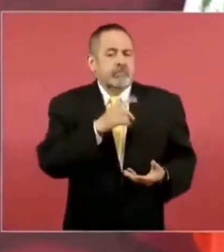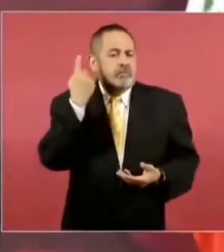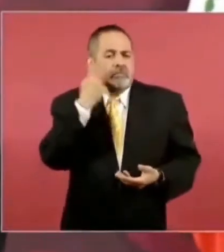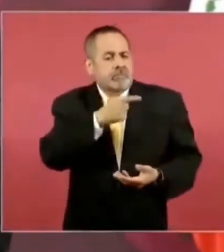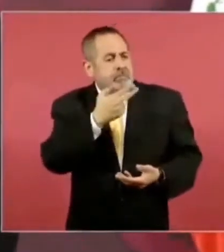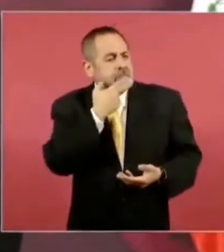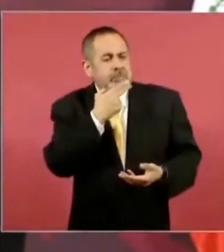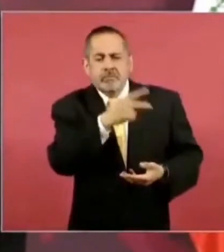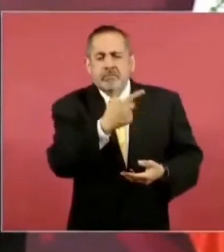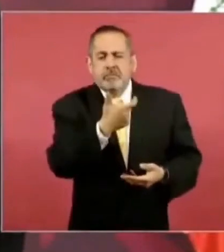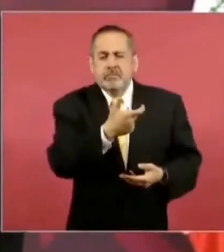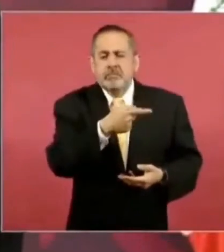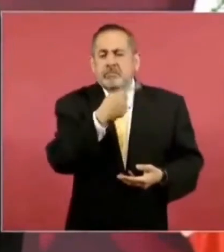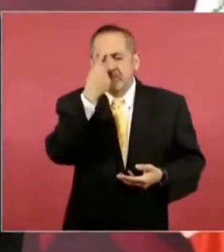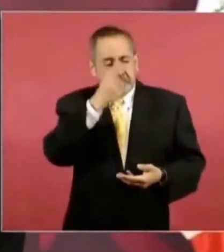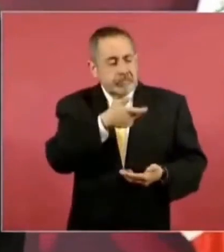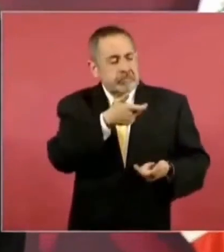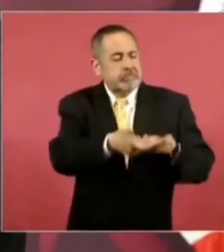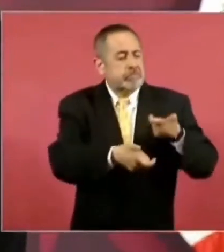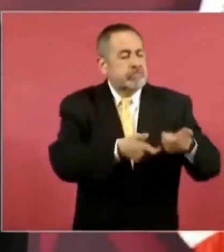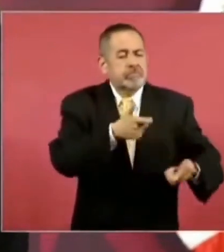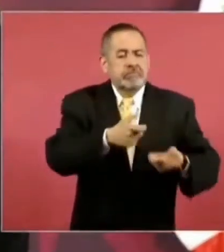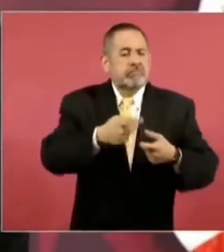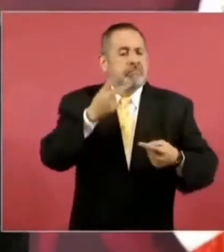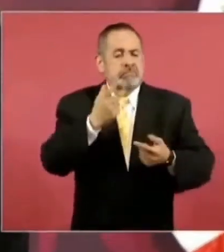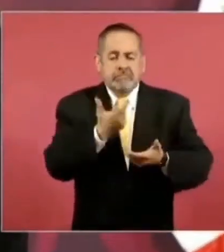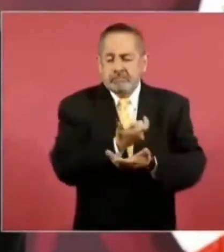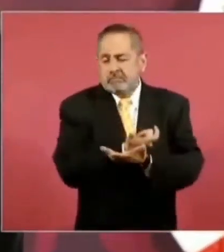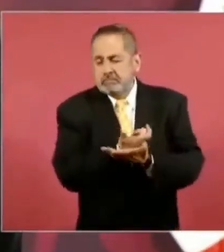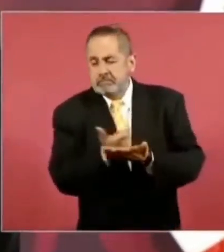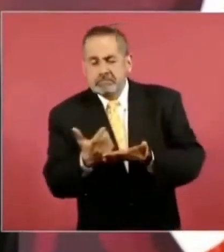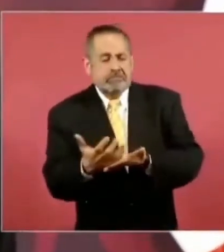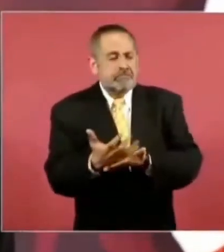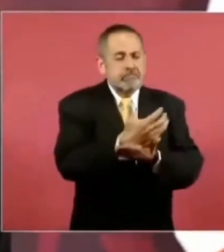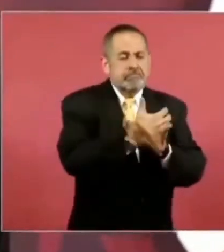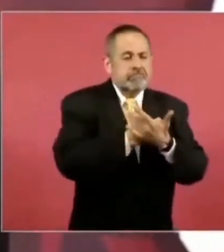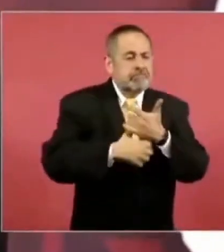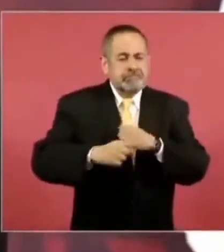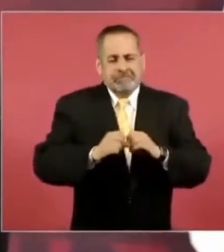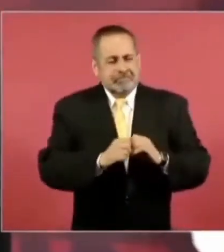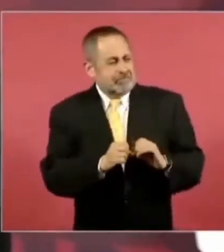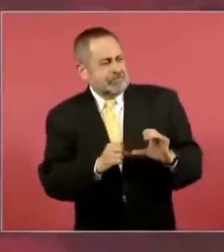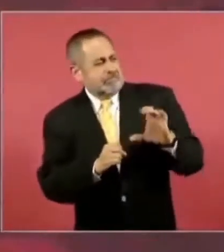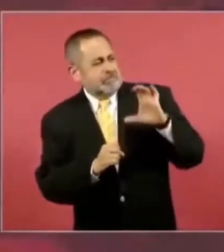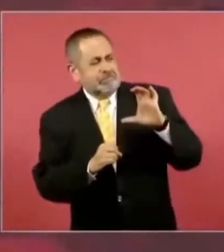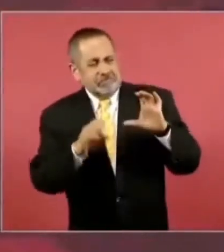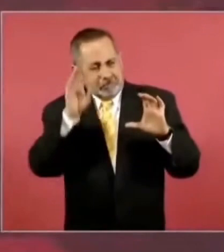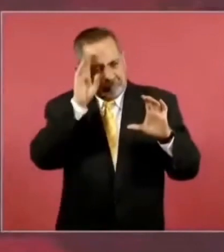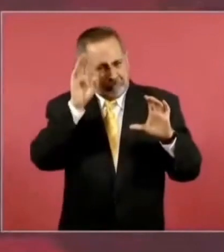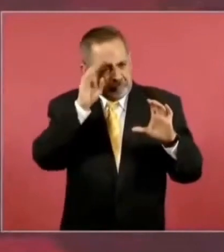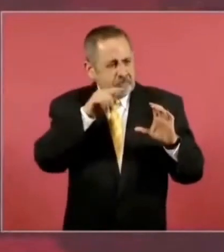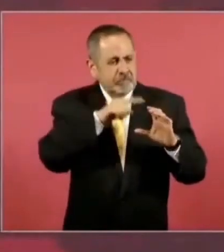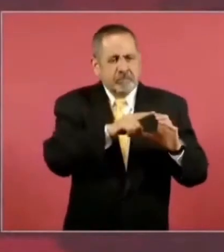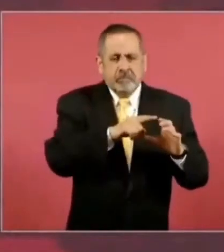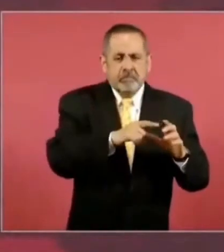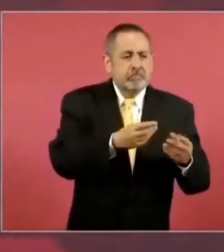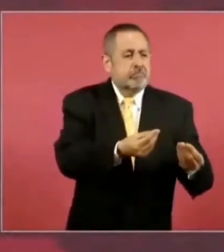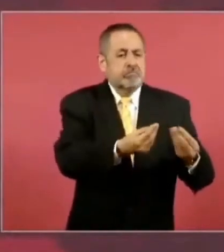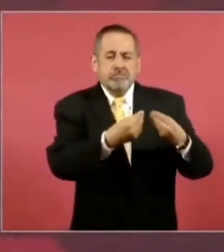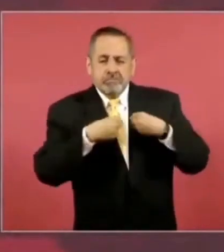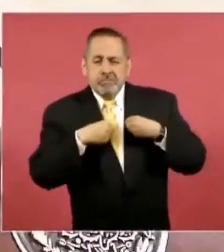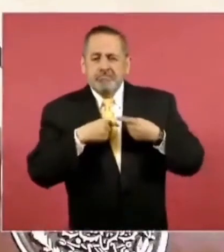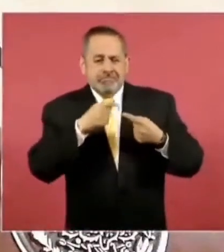sus sueldos elevadísimos y todas las prestaciones